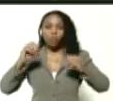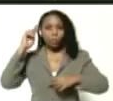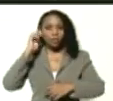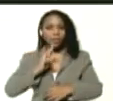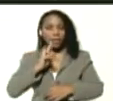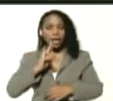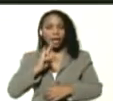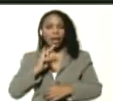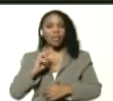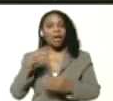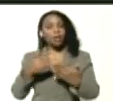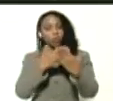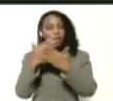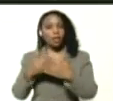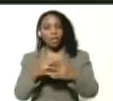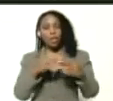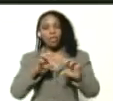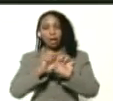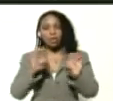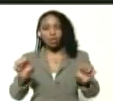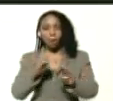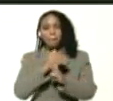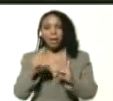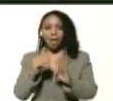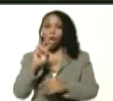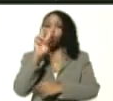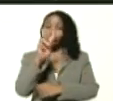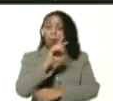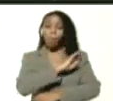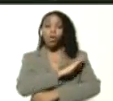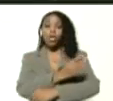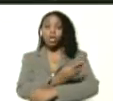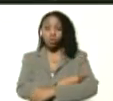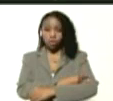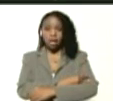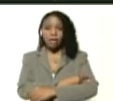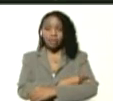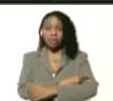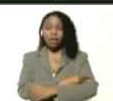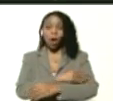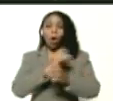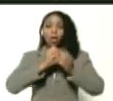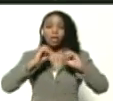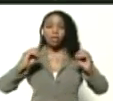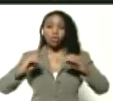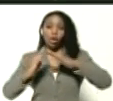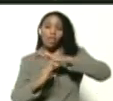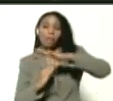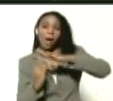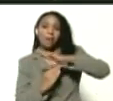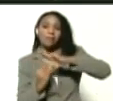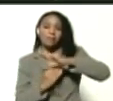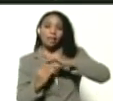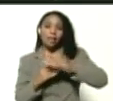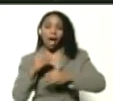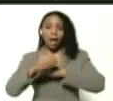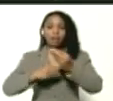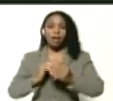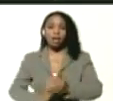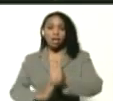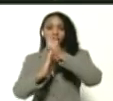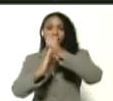estudiantes de educación media. Dos poderosas organizaciones de base que hacen el liderazgo,